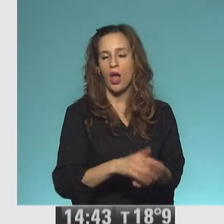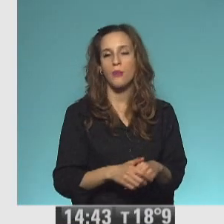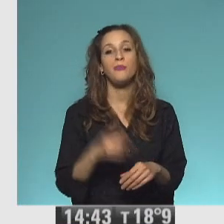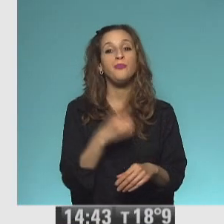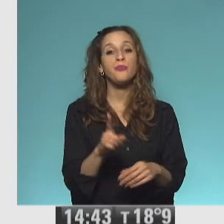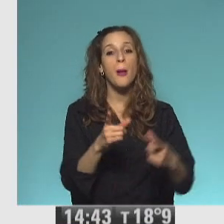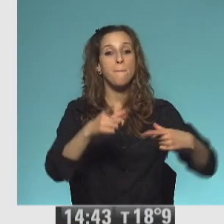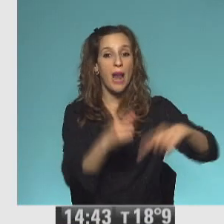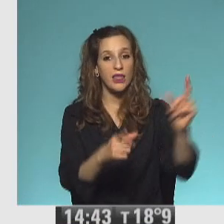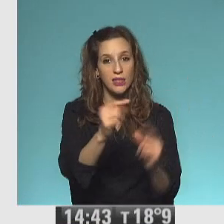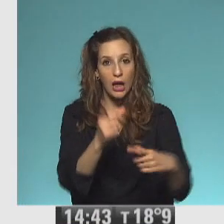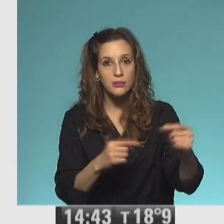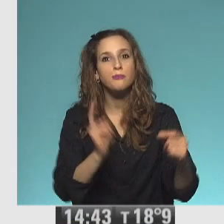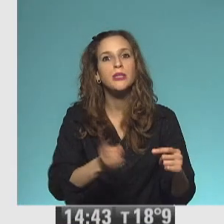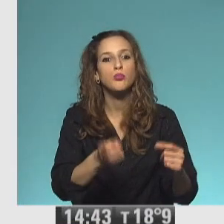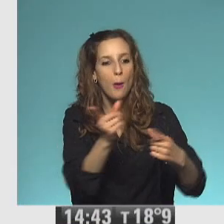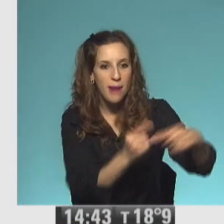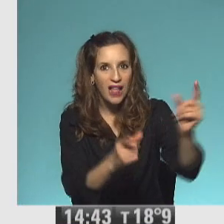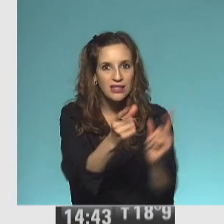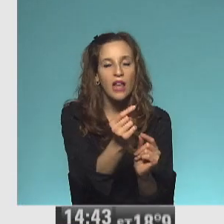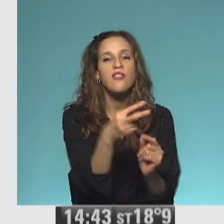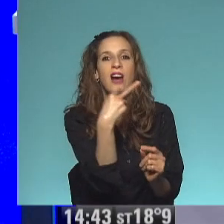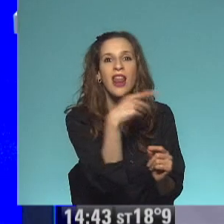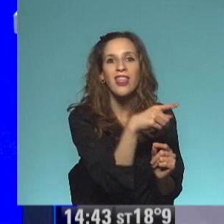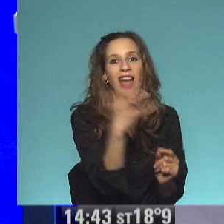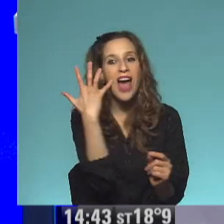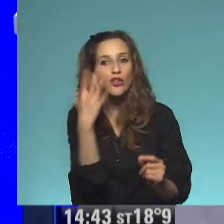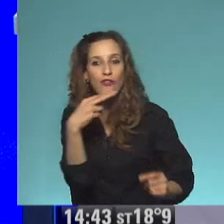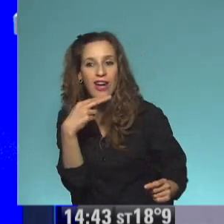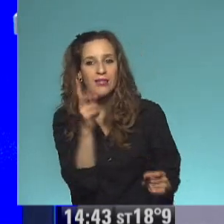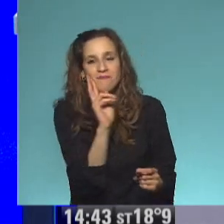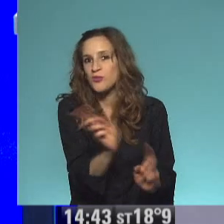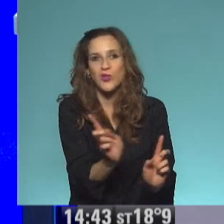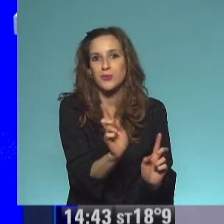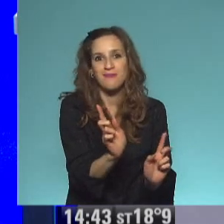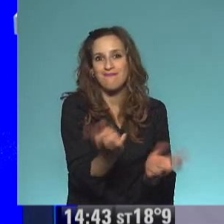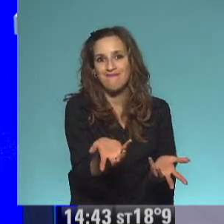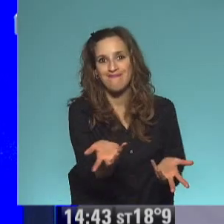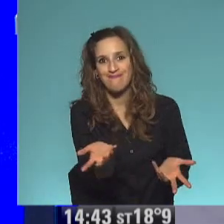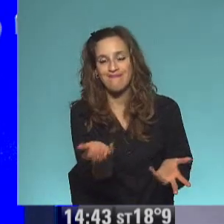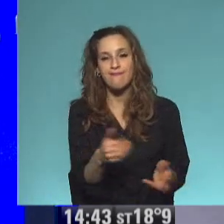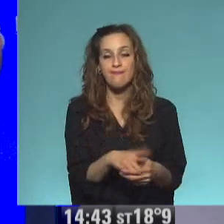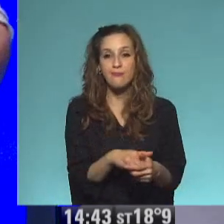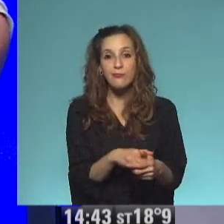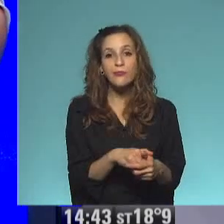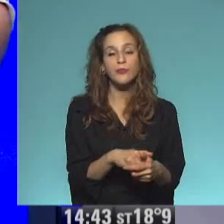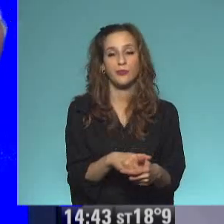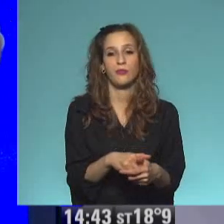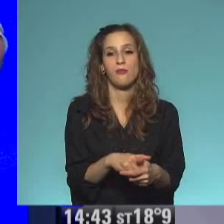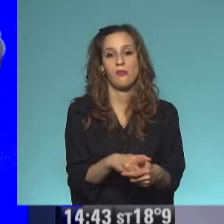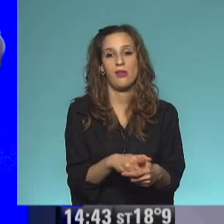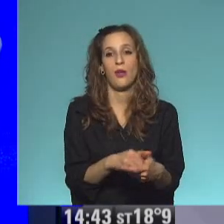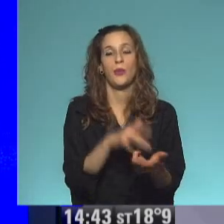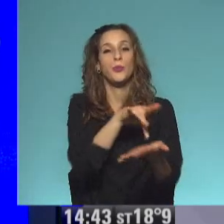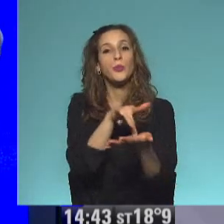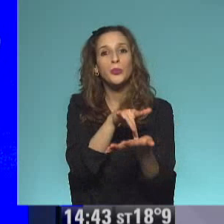las plantas, Winnie no podía verlo. Ni siquiera tenía cuando tenía los ojos abiertos. Winnie salió corriendo de la casa, tropezó